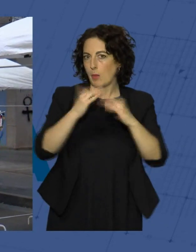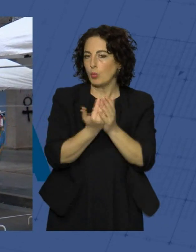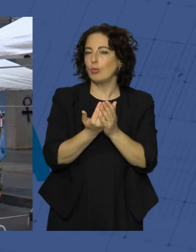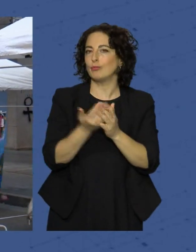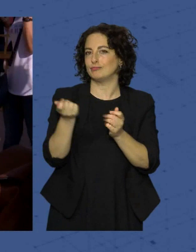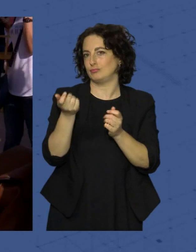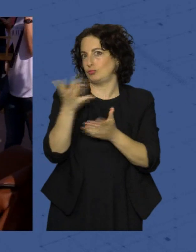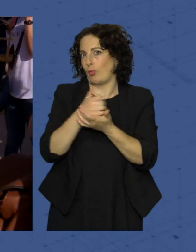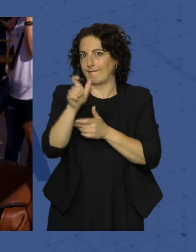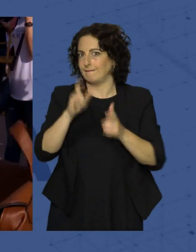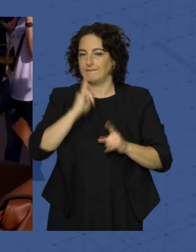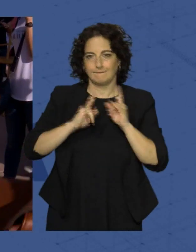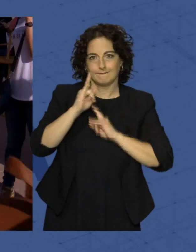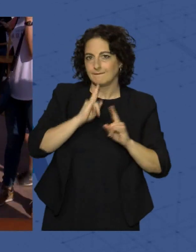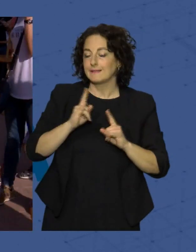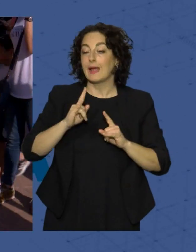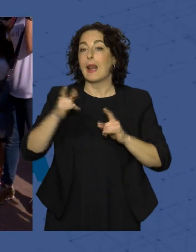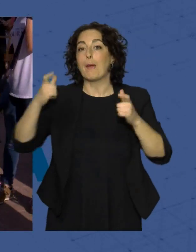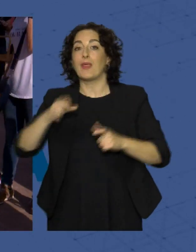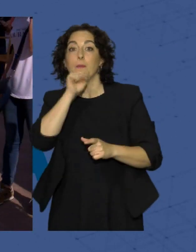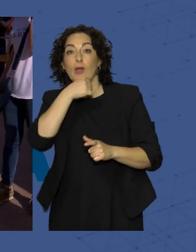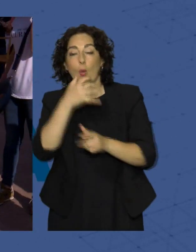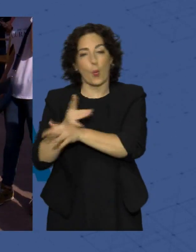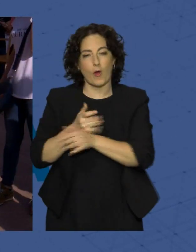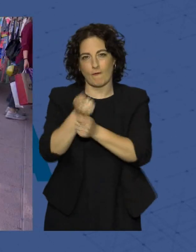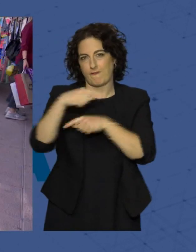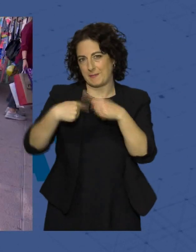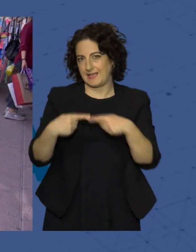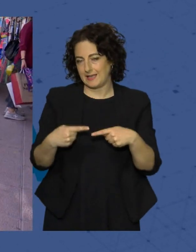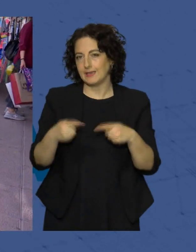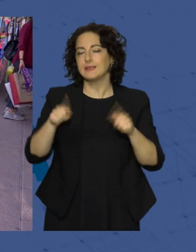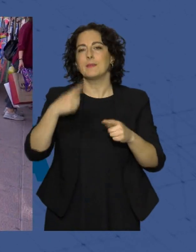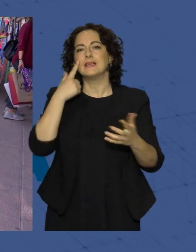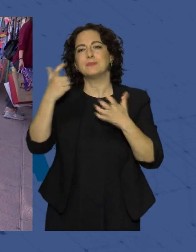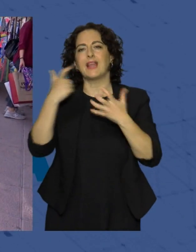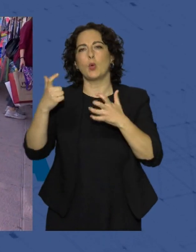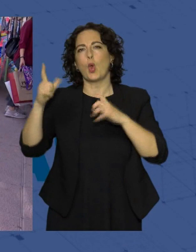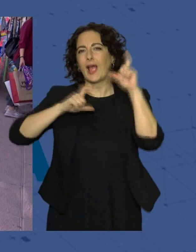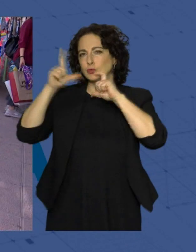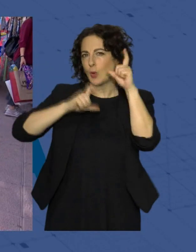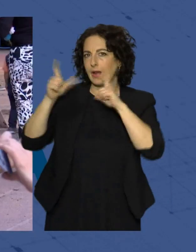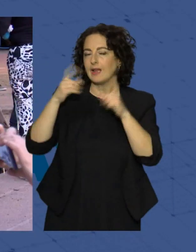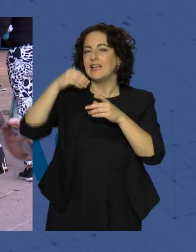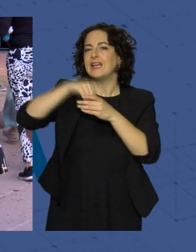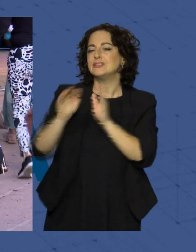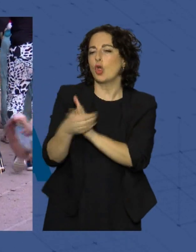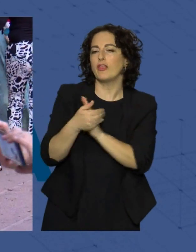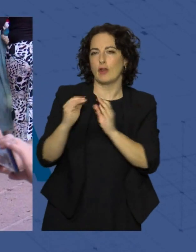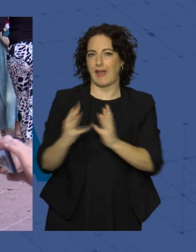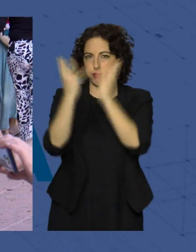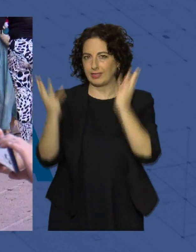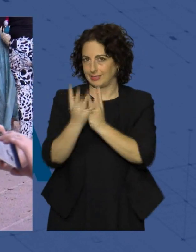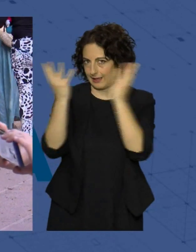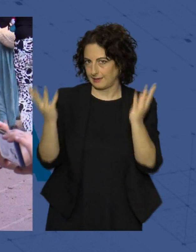delicias de los asistentes. Igualmente en la Plaza Vieja se sucedieron los juegos en familia y el espectáculo gestual, escondidos en la fuente, para los más pequeños de la